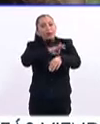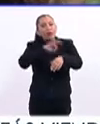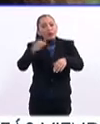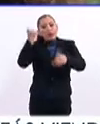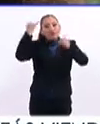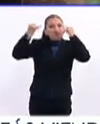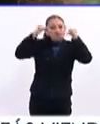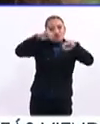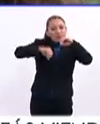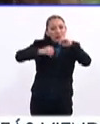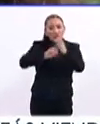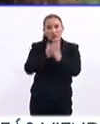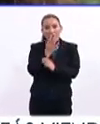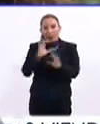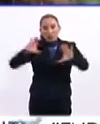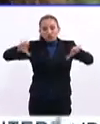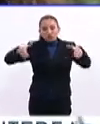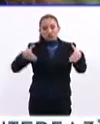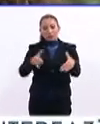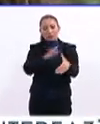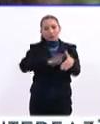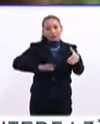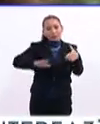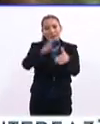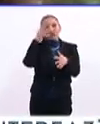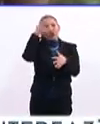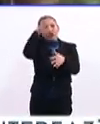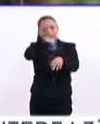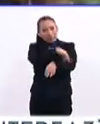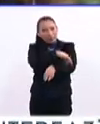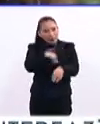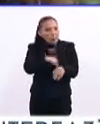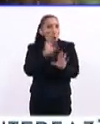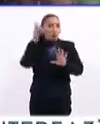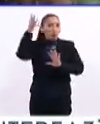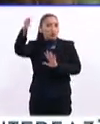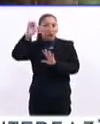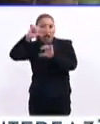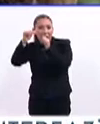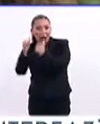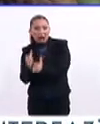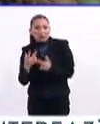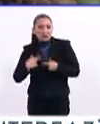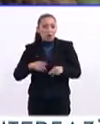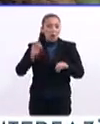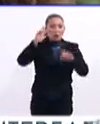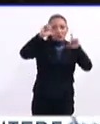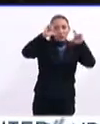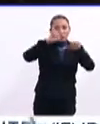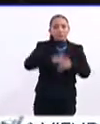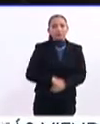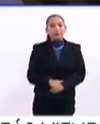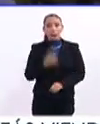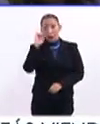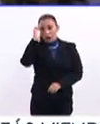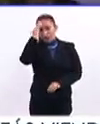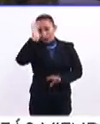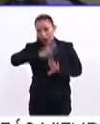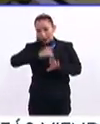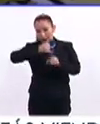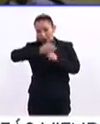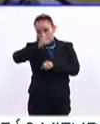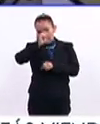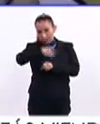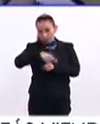podamos crear una nueva comunidad de futuros diseñadores, futuros artistas, futuros fotógrafos. Para conocer más